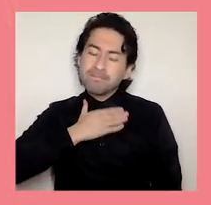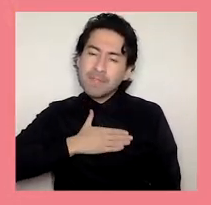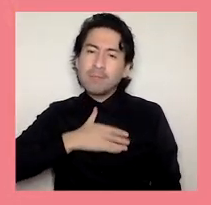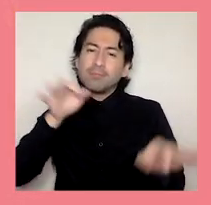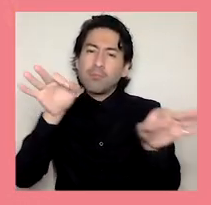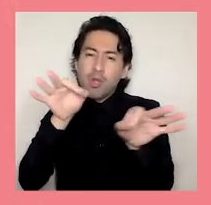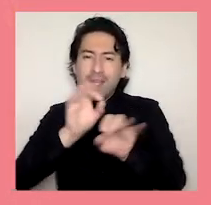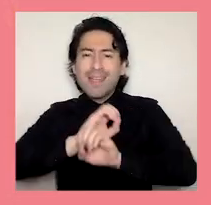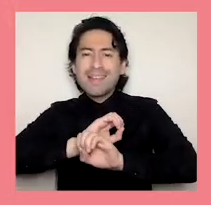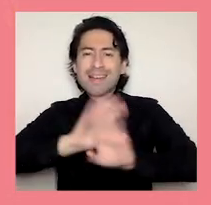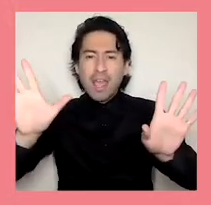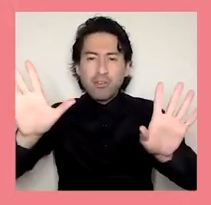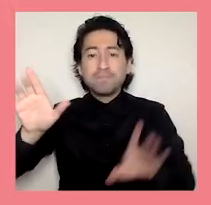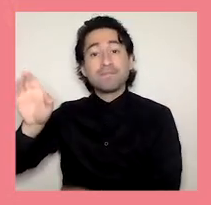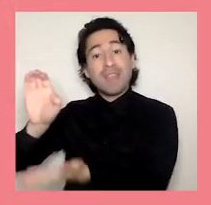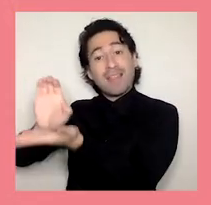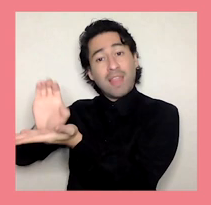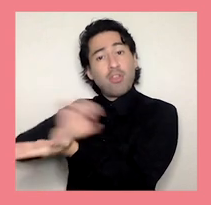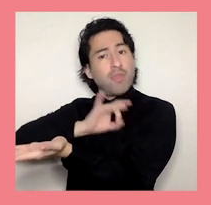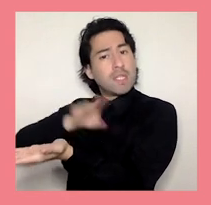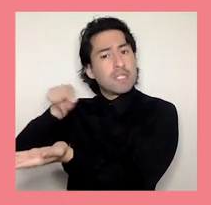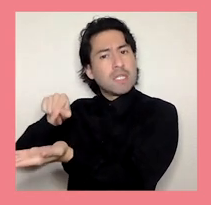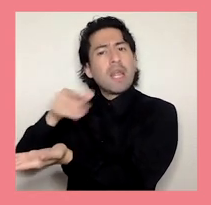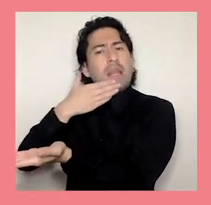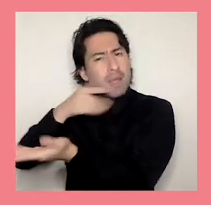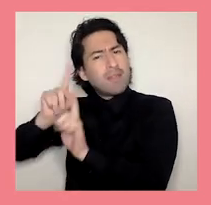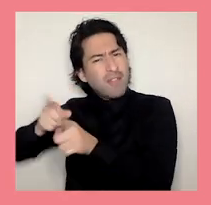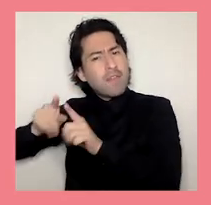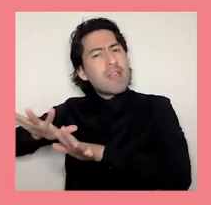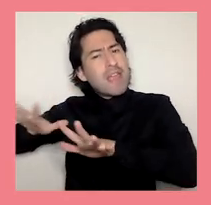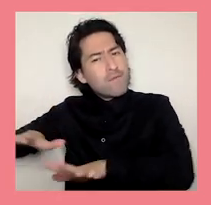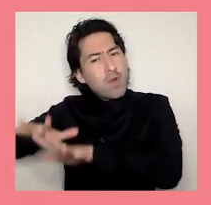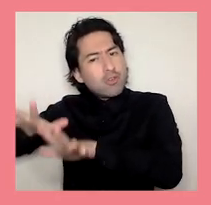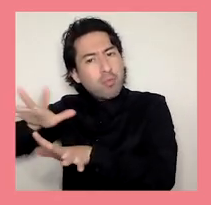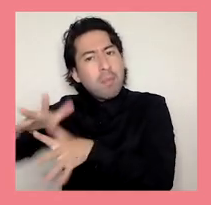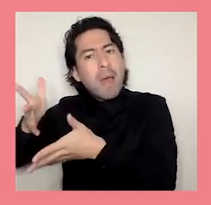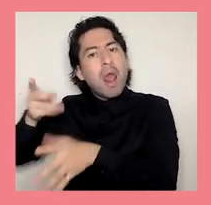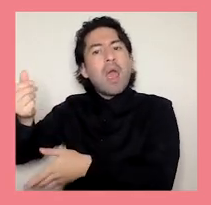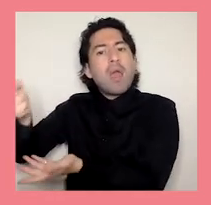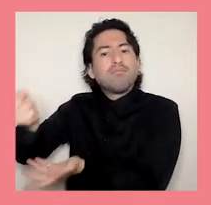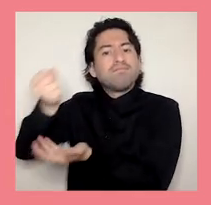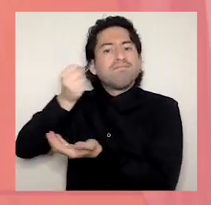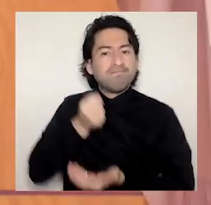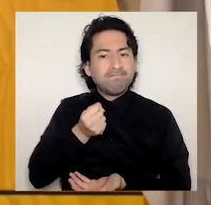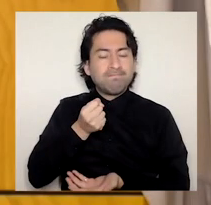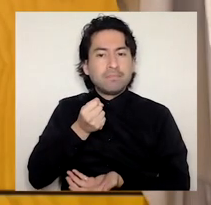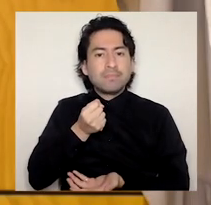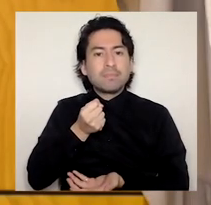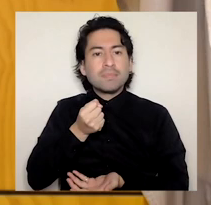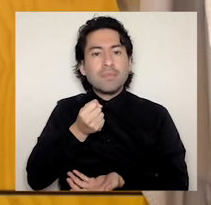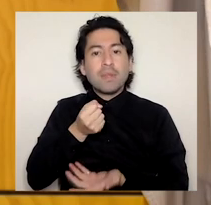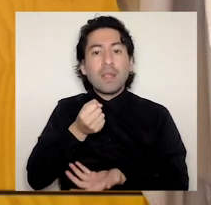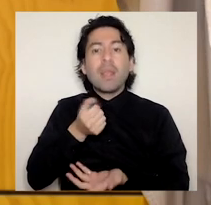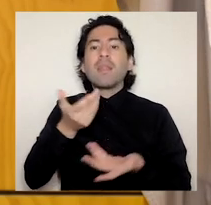Chile también debe hacer un esfuerzo para acompañarnos financieramente y desde el punto de vista de la gestión, con el